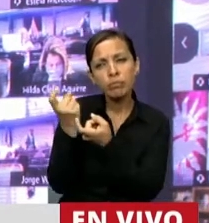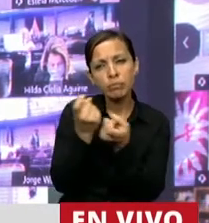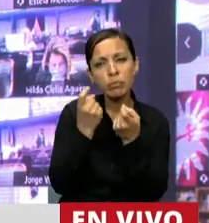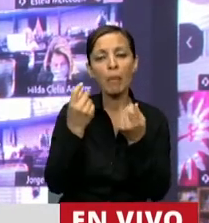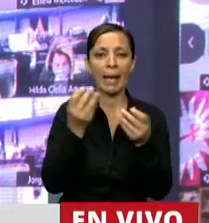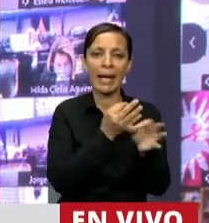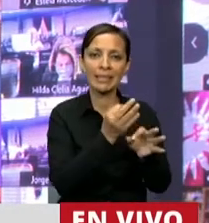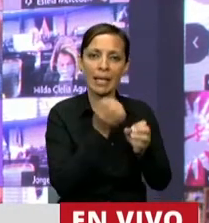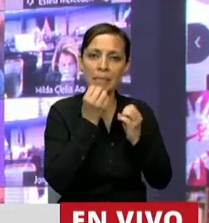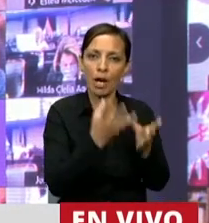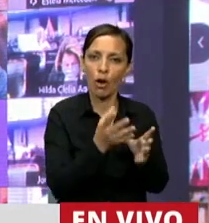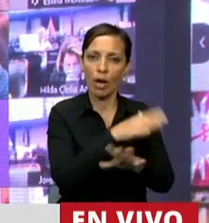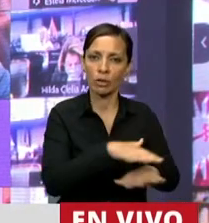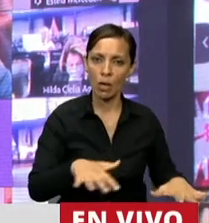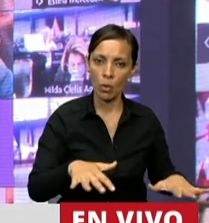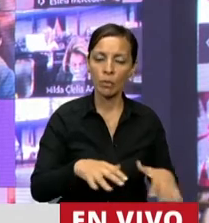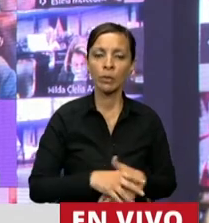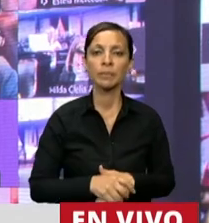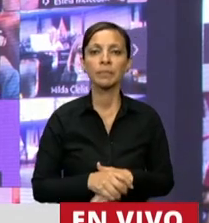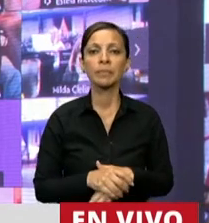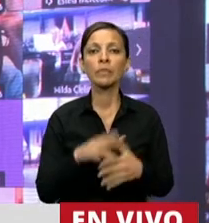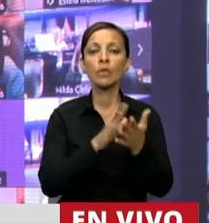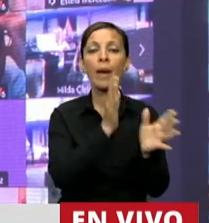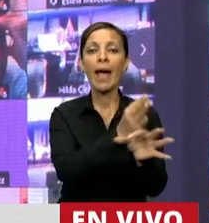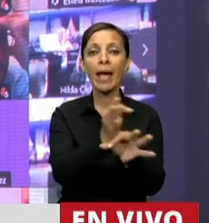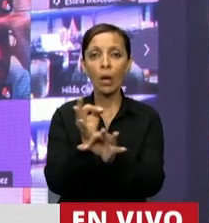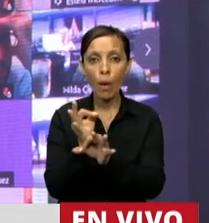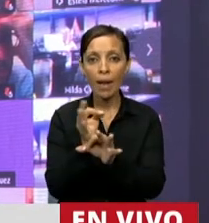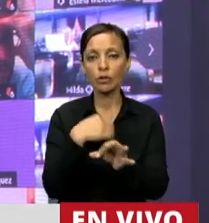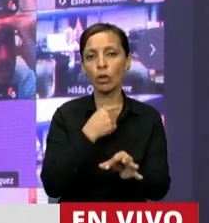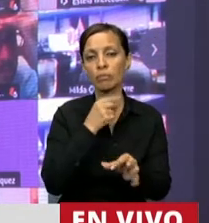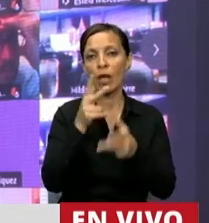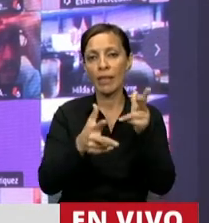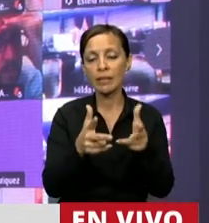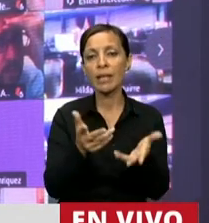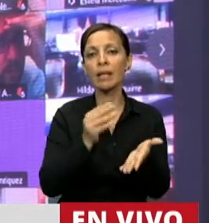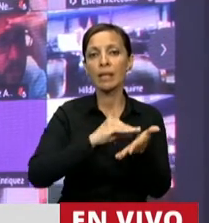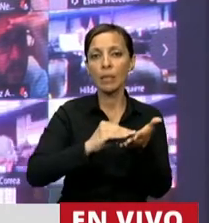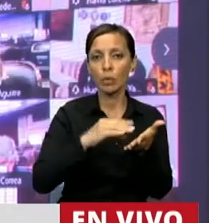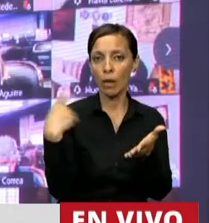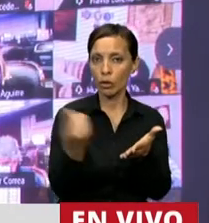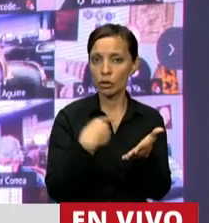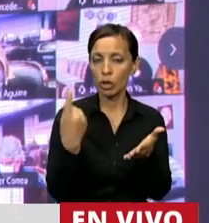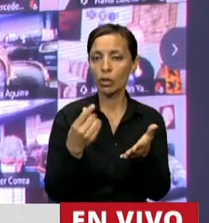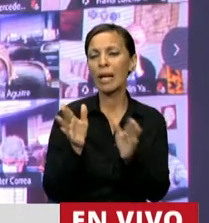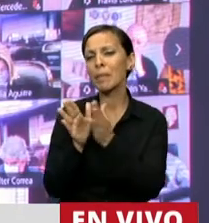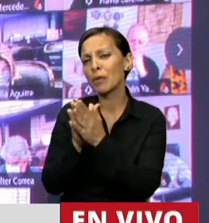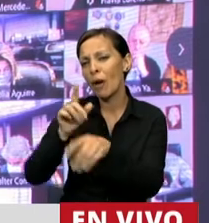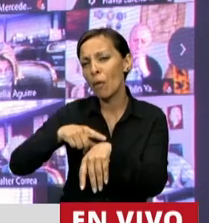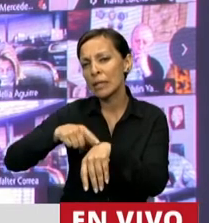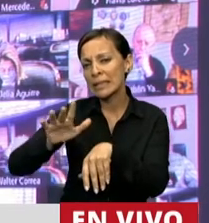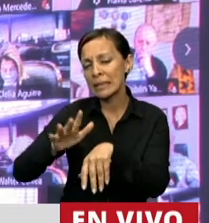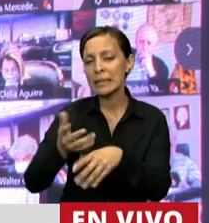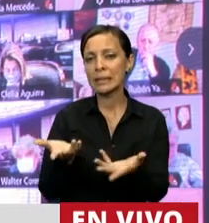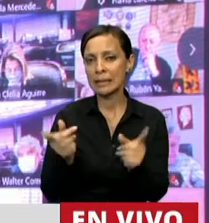enseñar mejor a sus alumnos. Y con respecto a las escuelas, quiero decir que nosotros como diputados que hemos sido elegidos por el